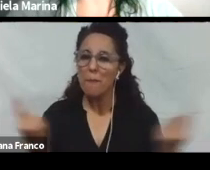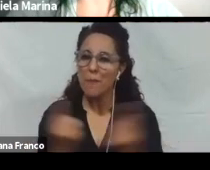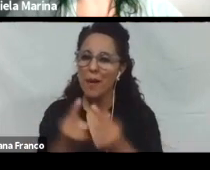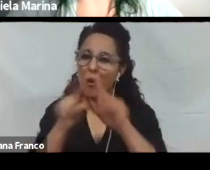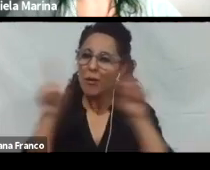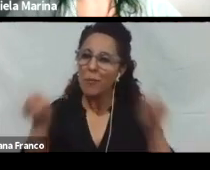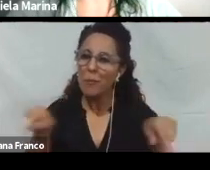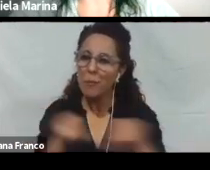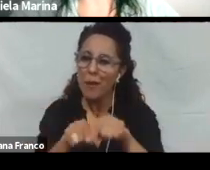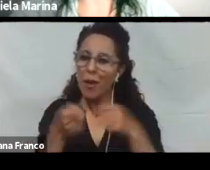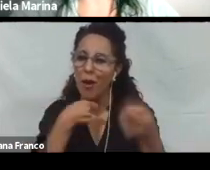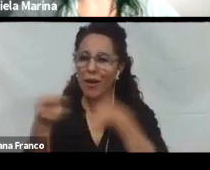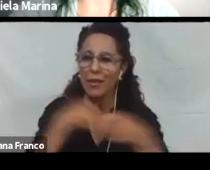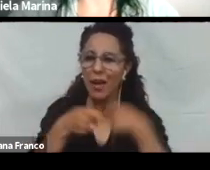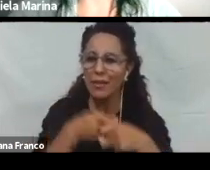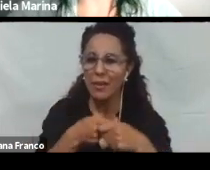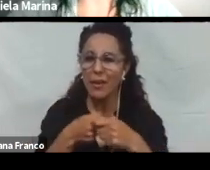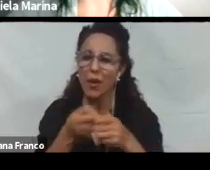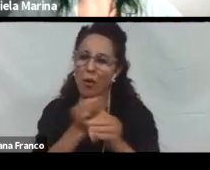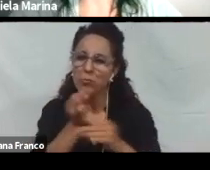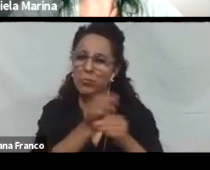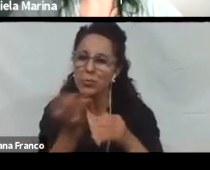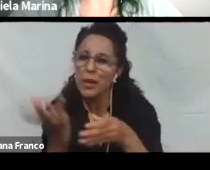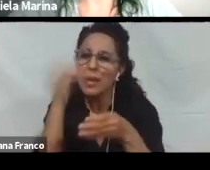Pedagógico. Que promueva. La inclusión.